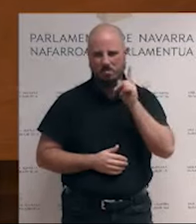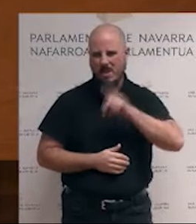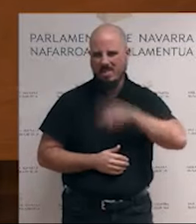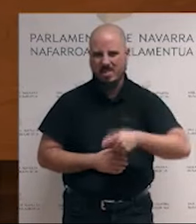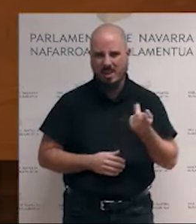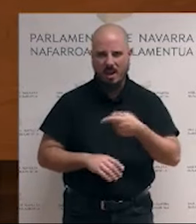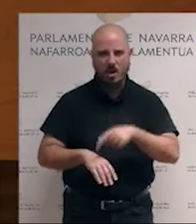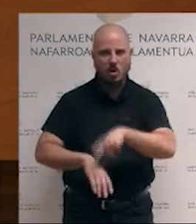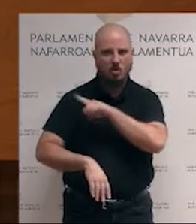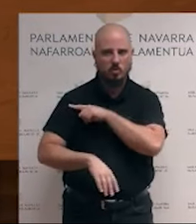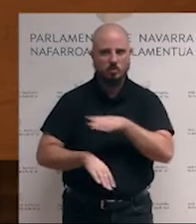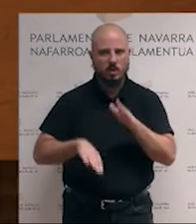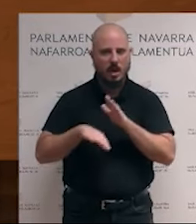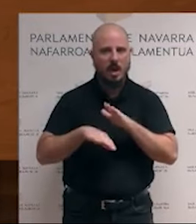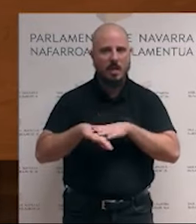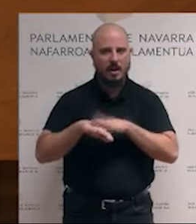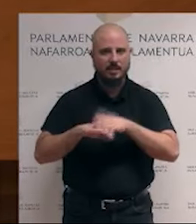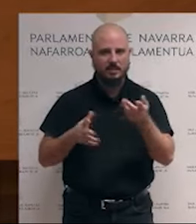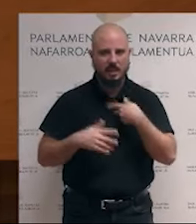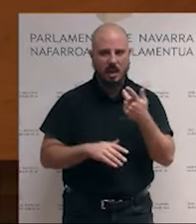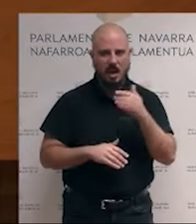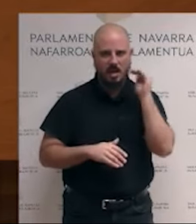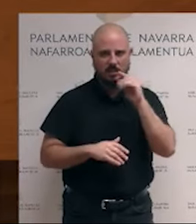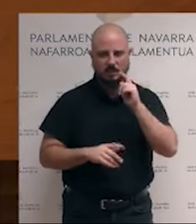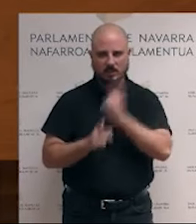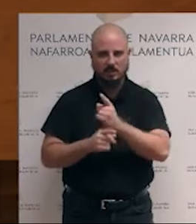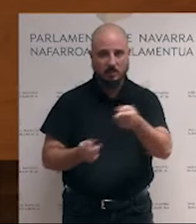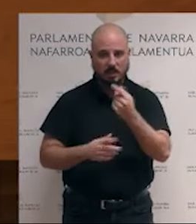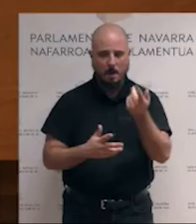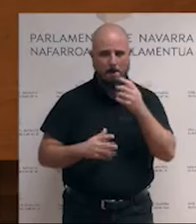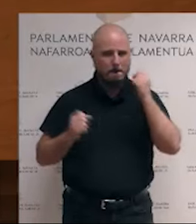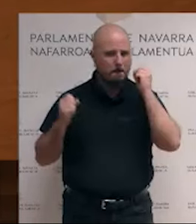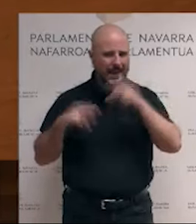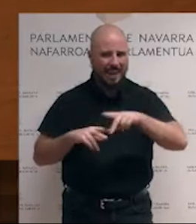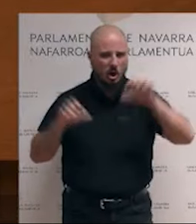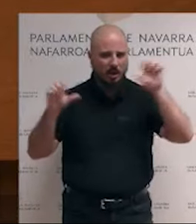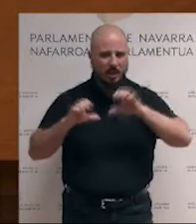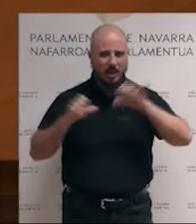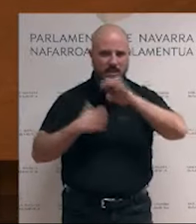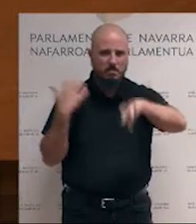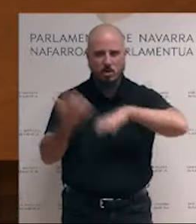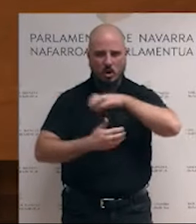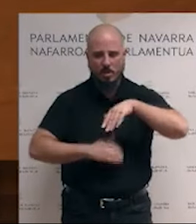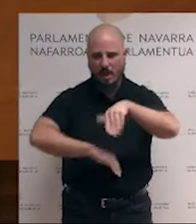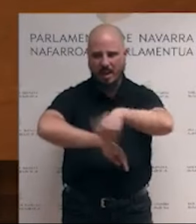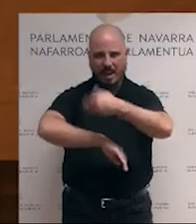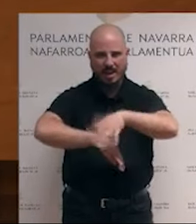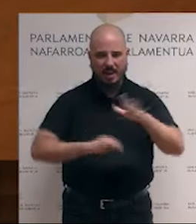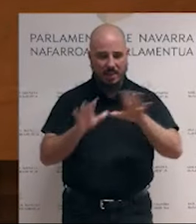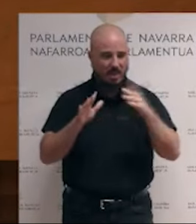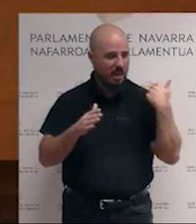en Reino Unido, cómo ocurrió la mayor crisis de violencia callejera en más de una década.